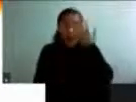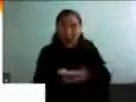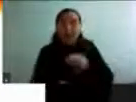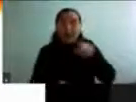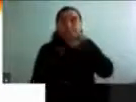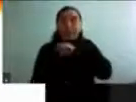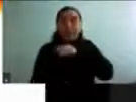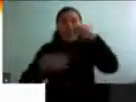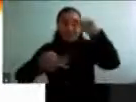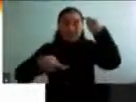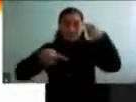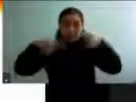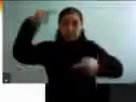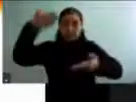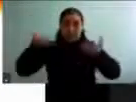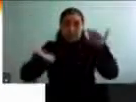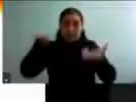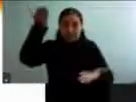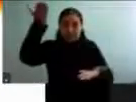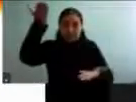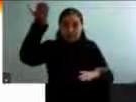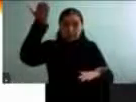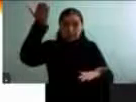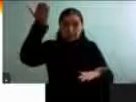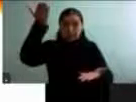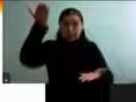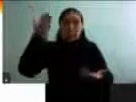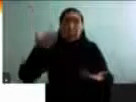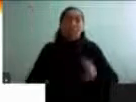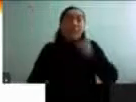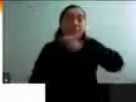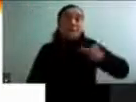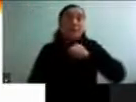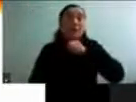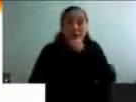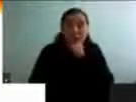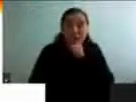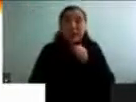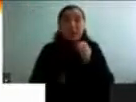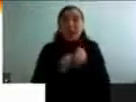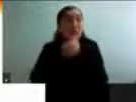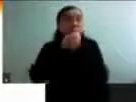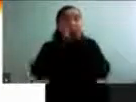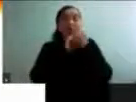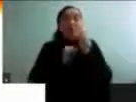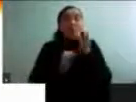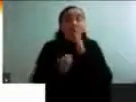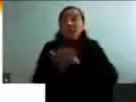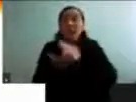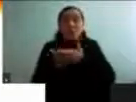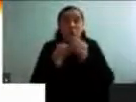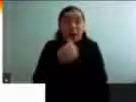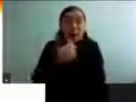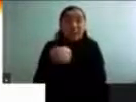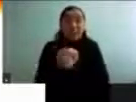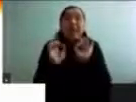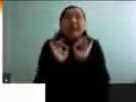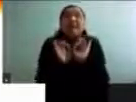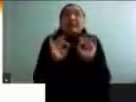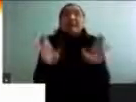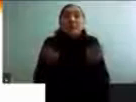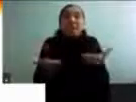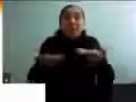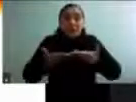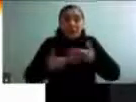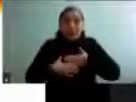mayores. Los sistemas de salud actuales no están adaptados a la atención que necesita esta población. Y los modelos de